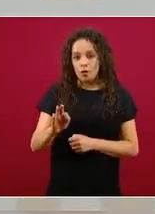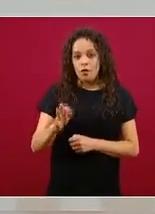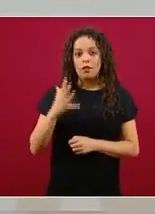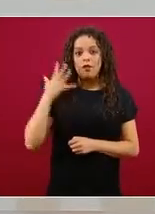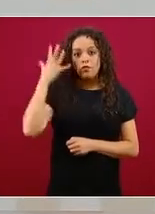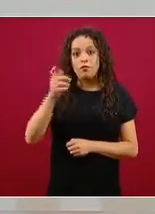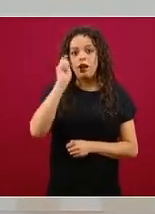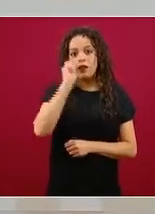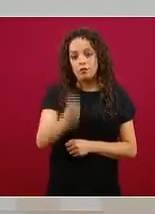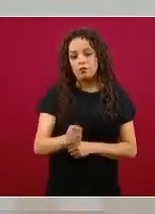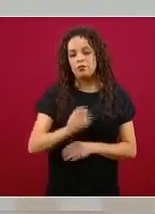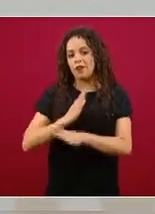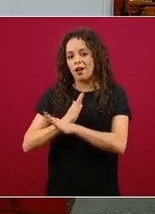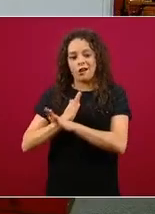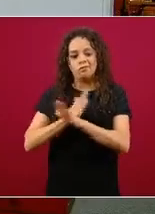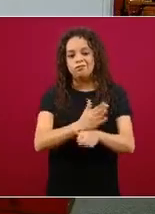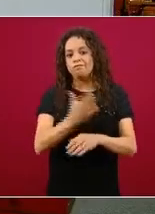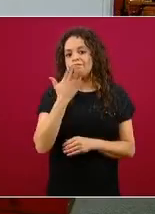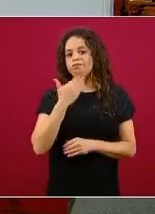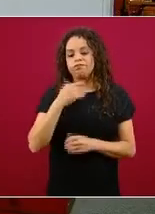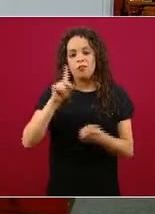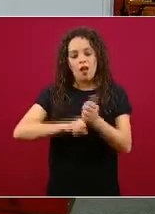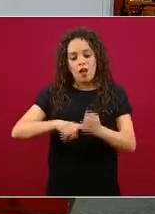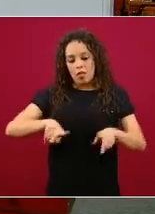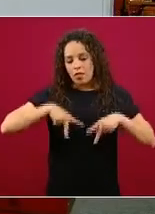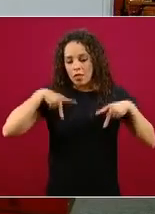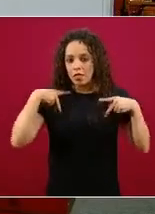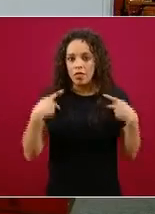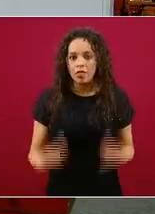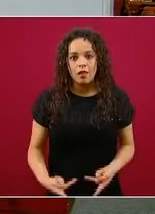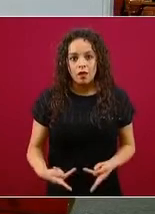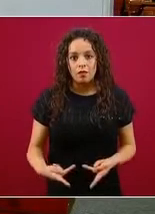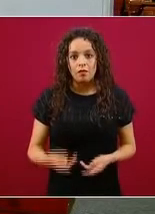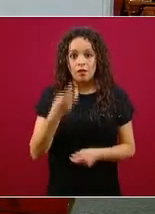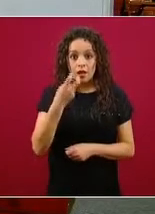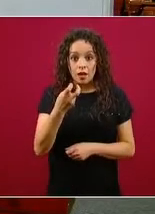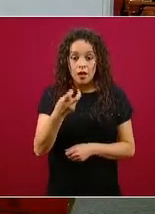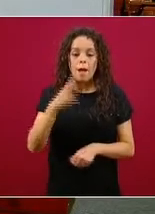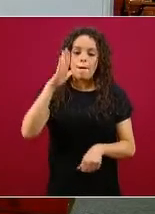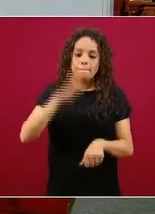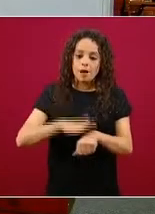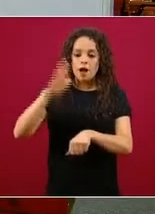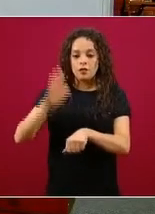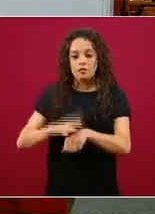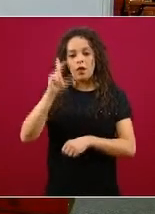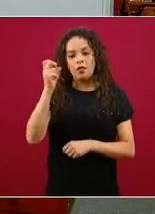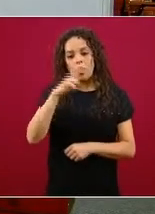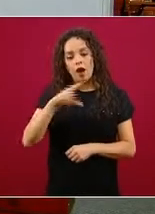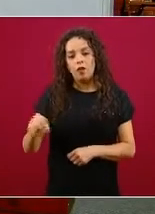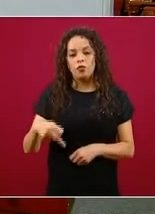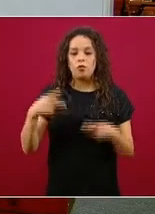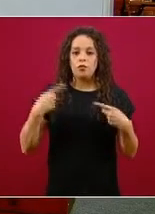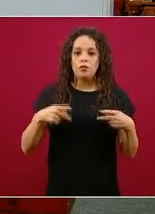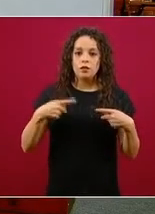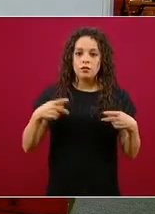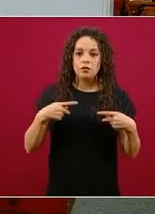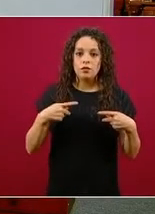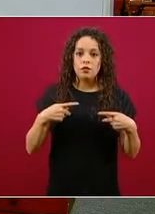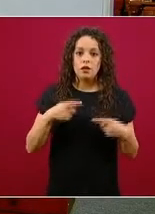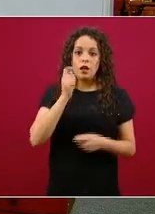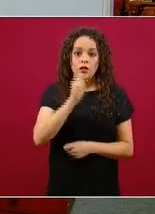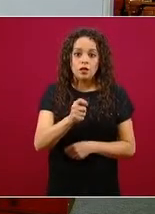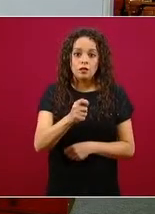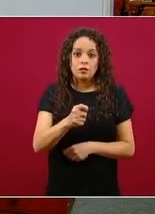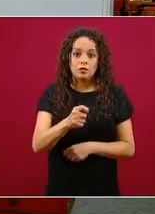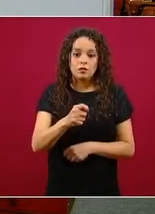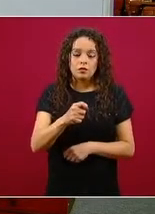inmunosupresión y llevar a la causa más común de daño en personas que están críticamente enfermas